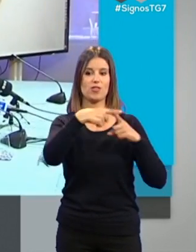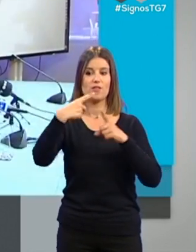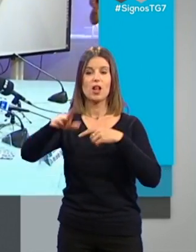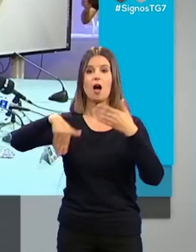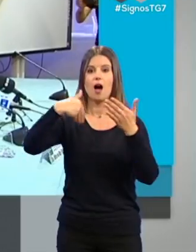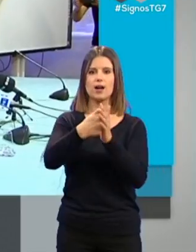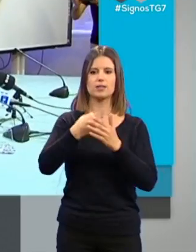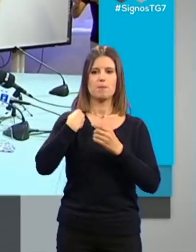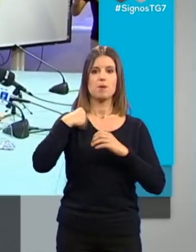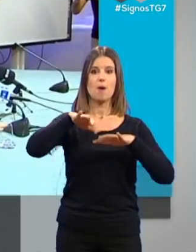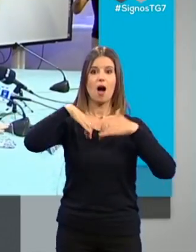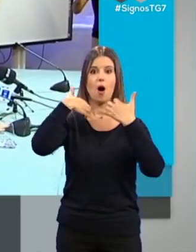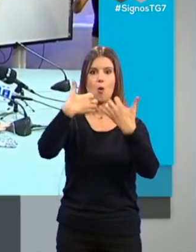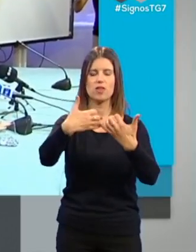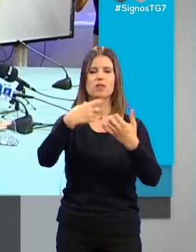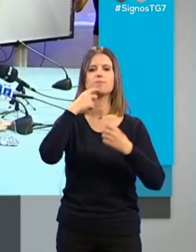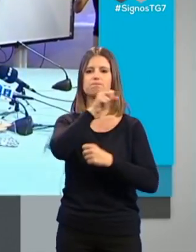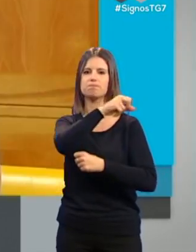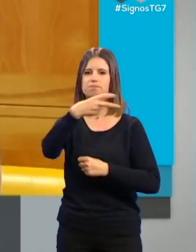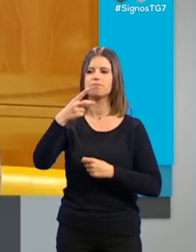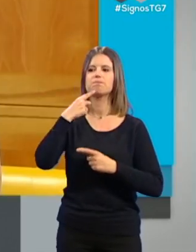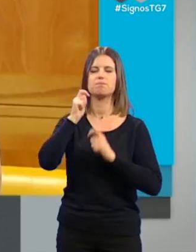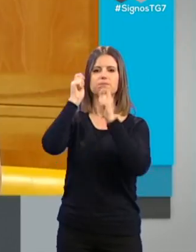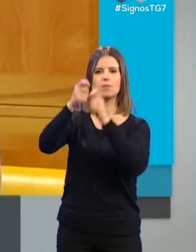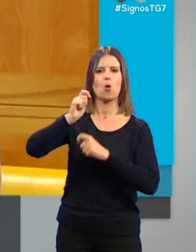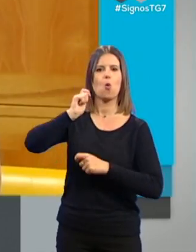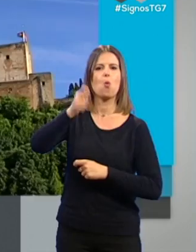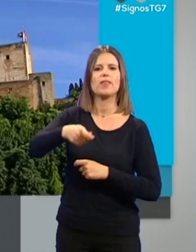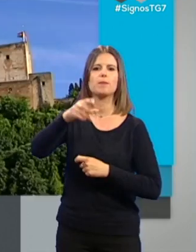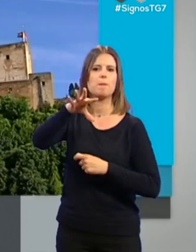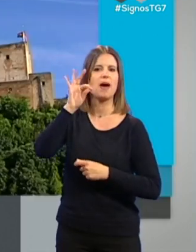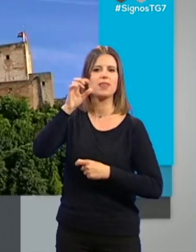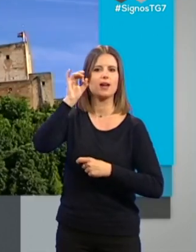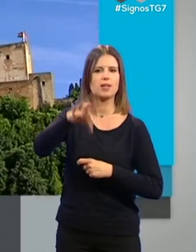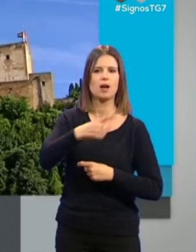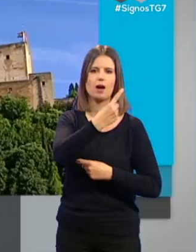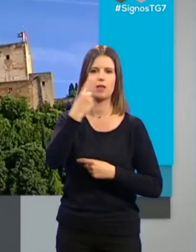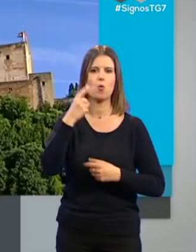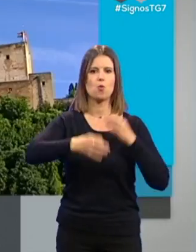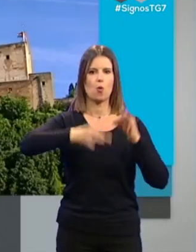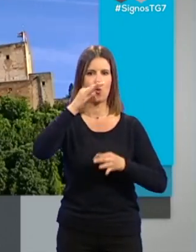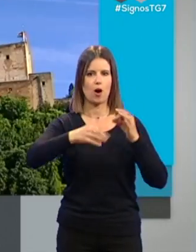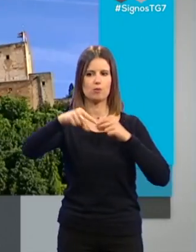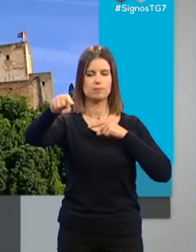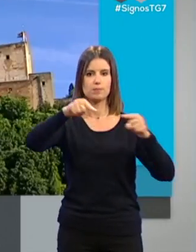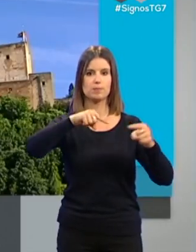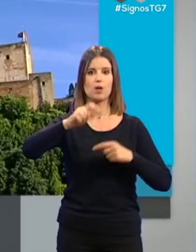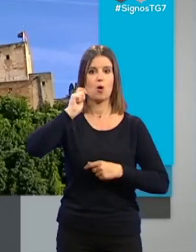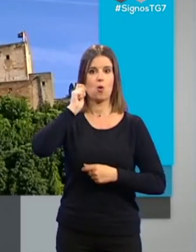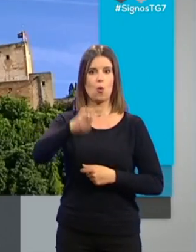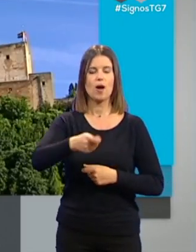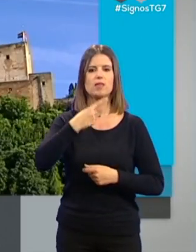propia Audiencia la que resuelve que sea el juez decano quien decida a qué juzgado le correspondía. El juez decreta el